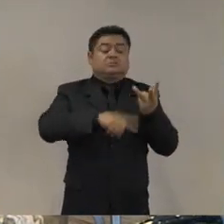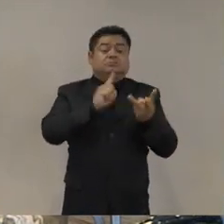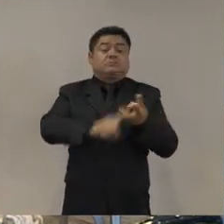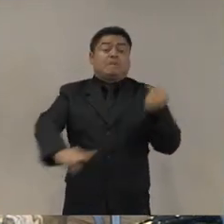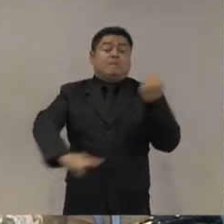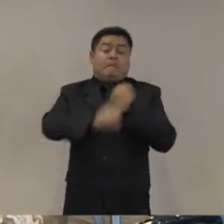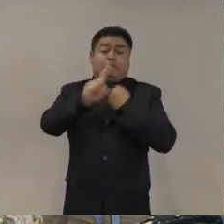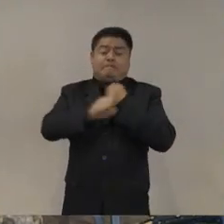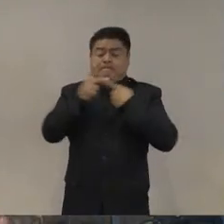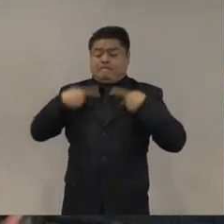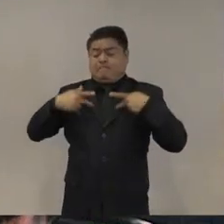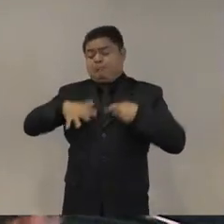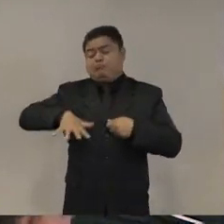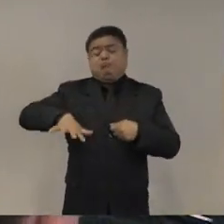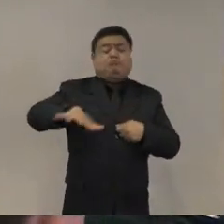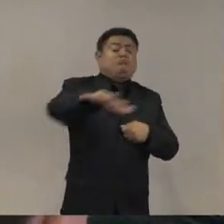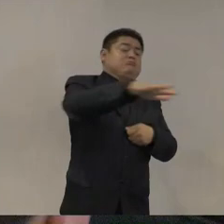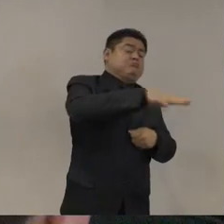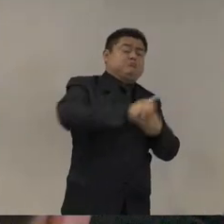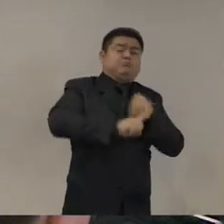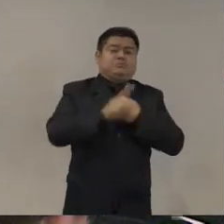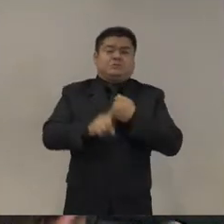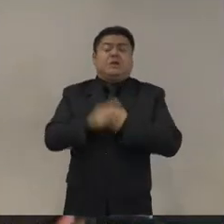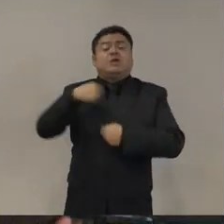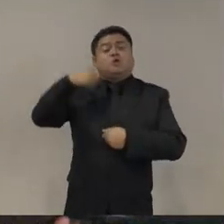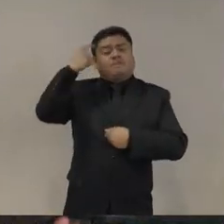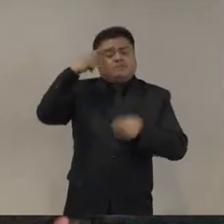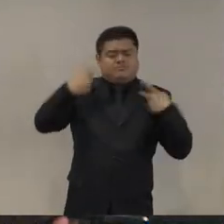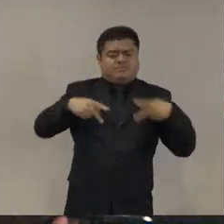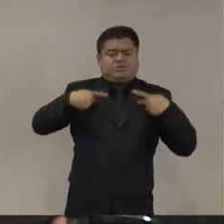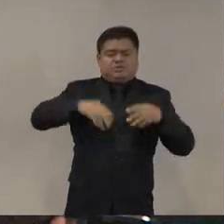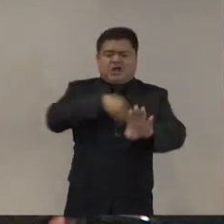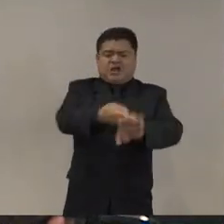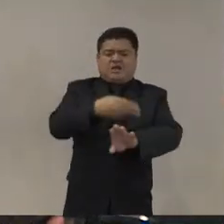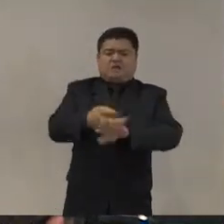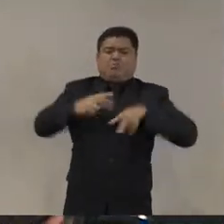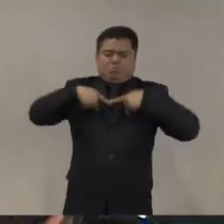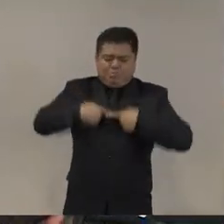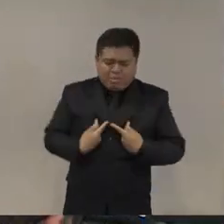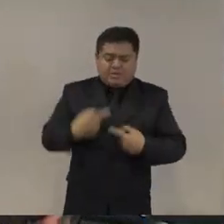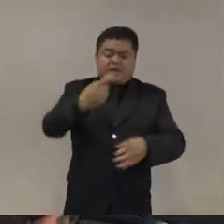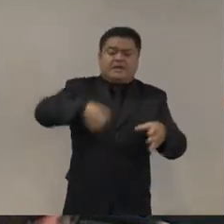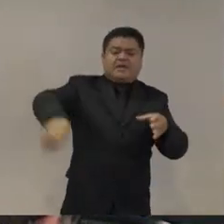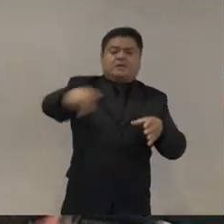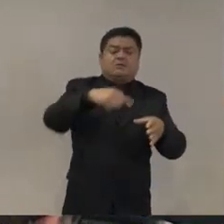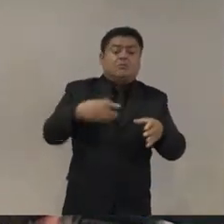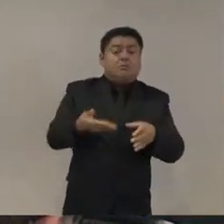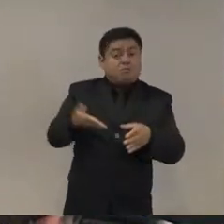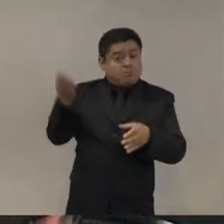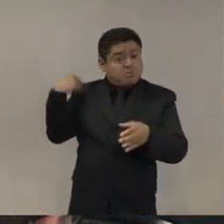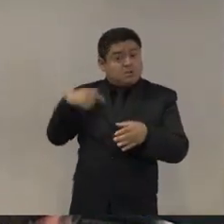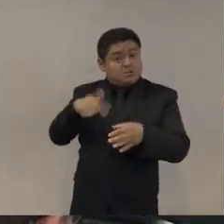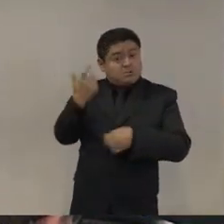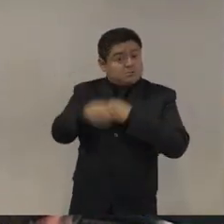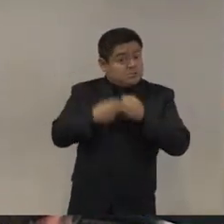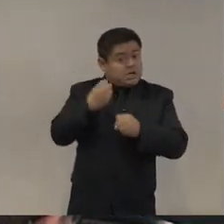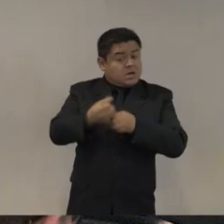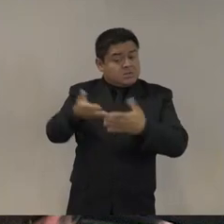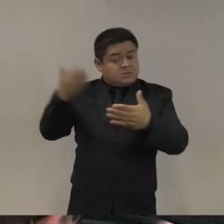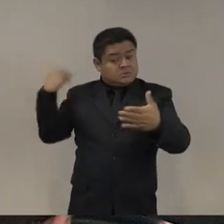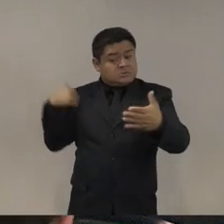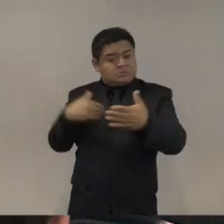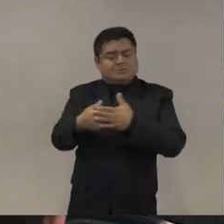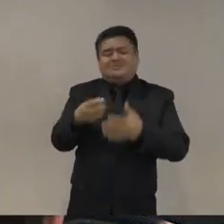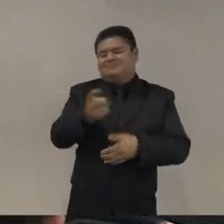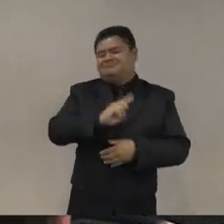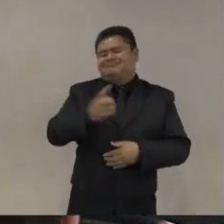el tema de las víctimas no se reduce de 12 años para acá. El tema de las víctimas yo lo quiero referir a las víctimas de la